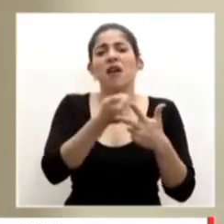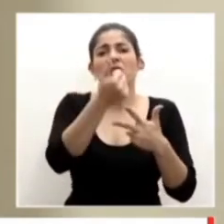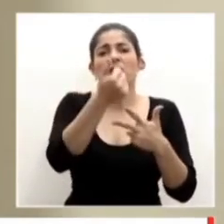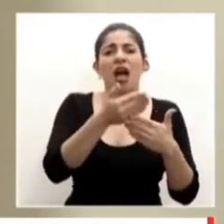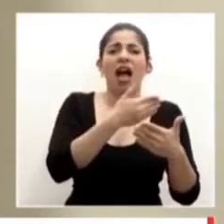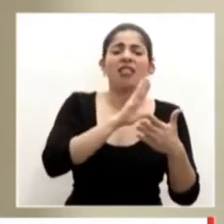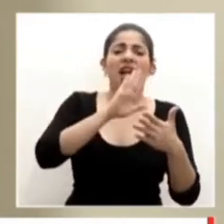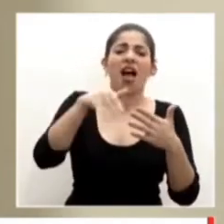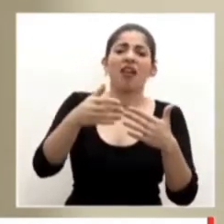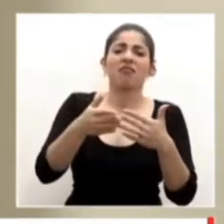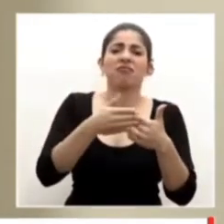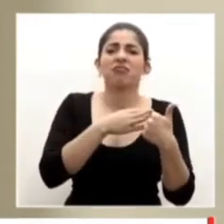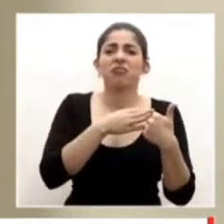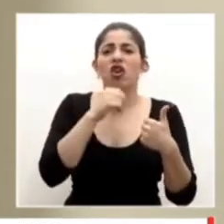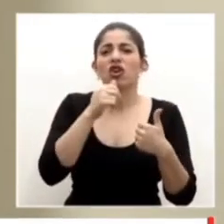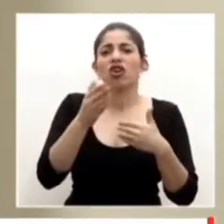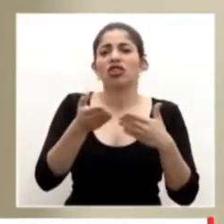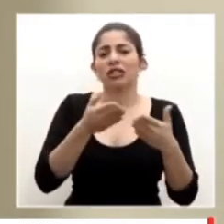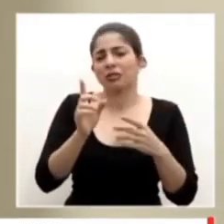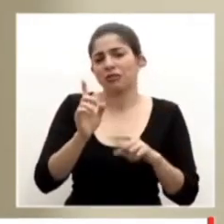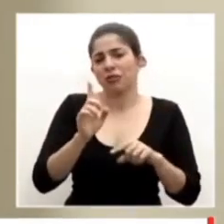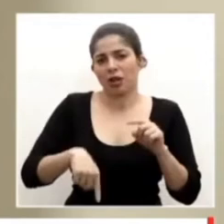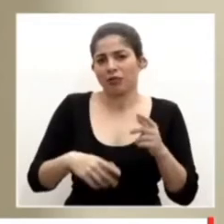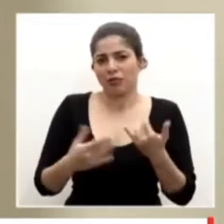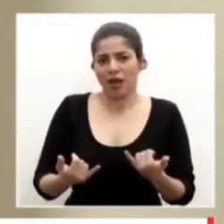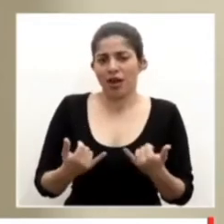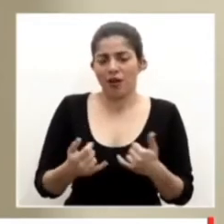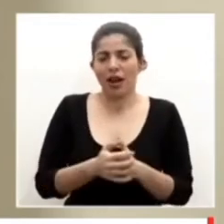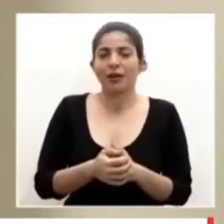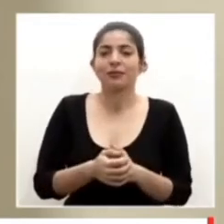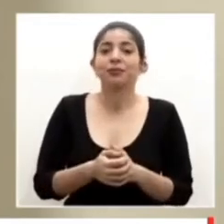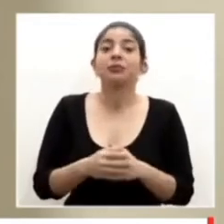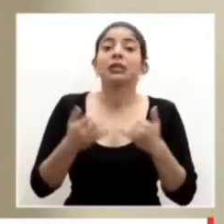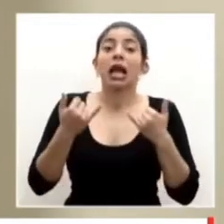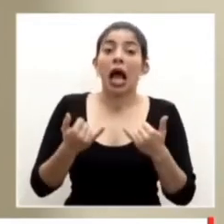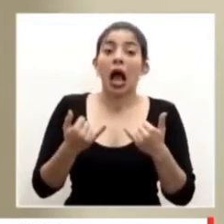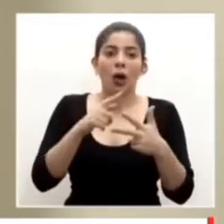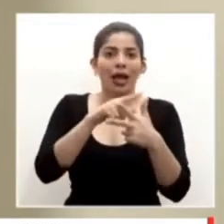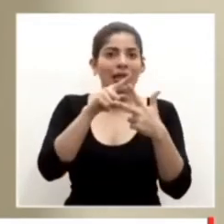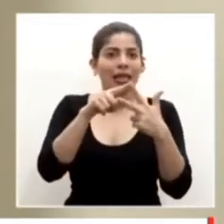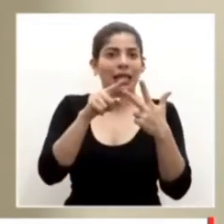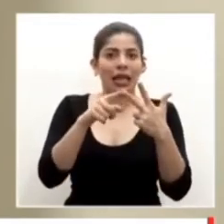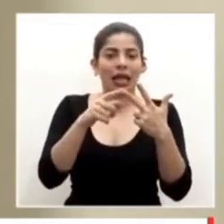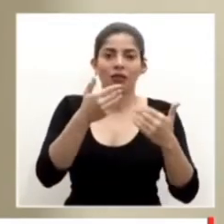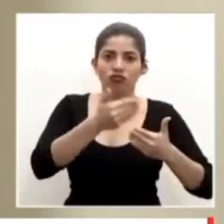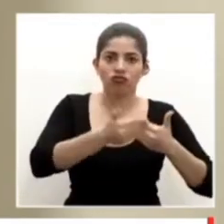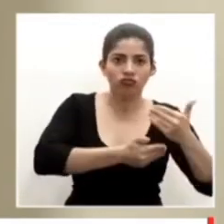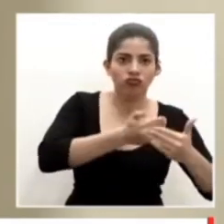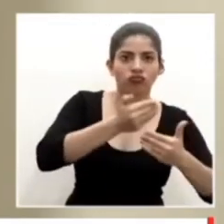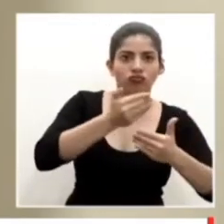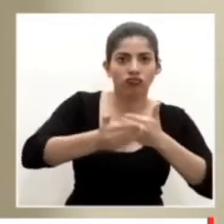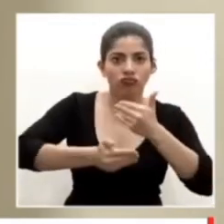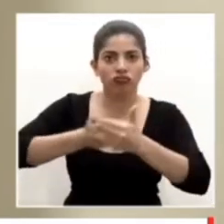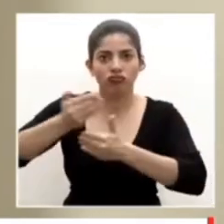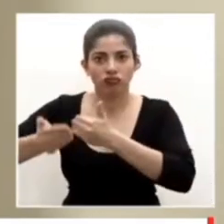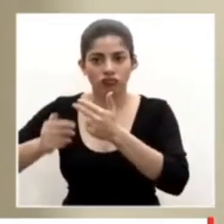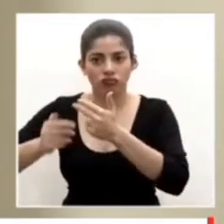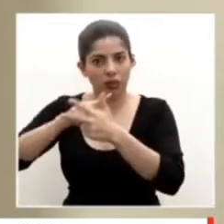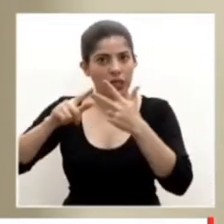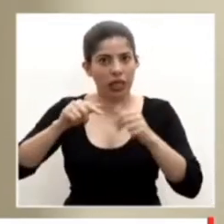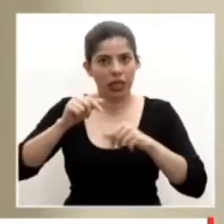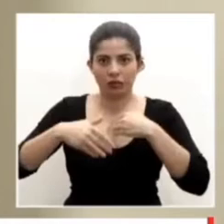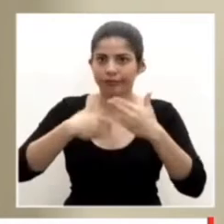priori que estas opciones no van a funcionar. Y están las tres siendo desarrolladas en Costa Rica.